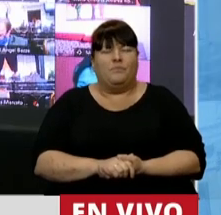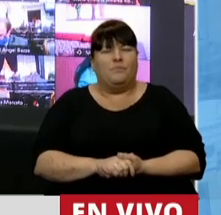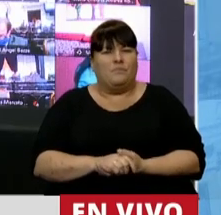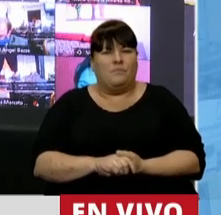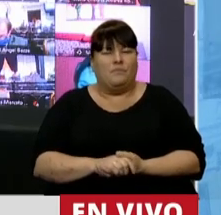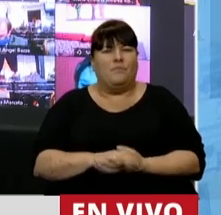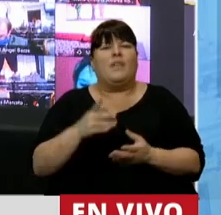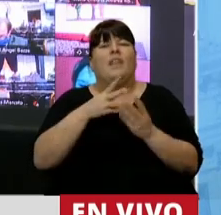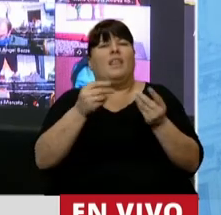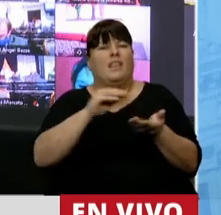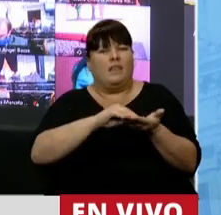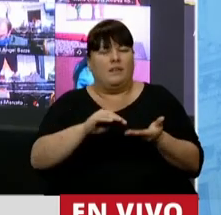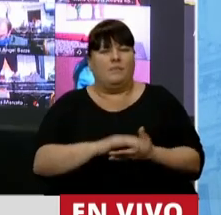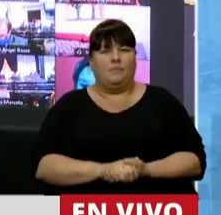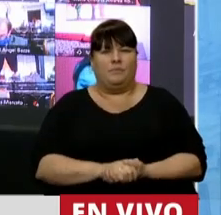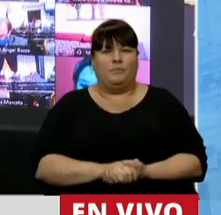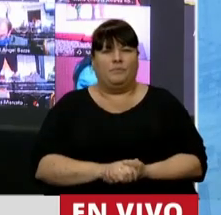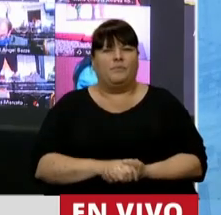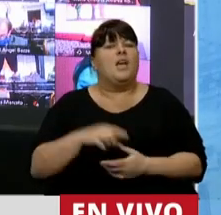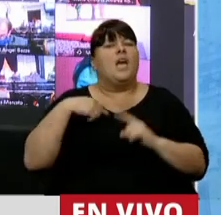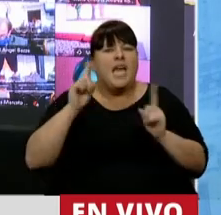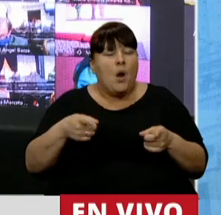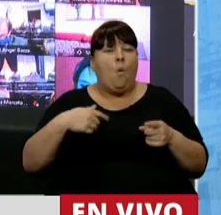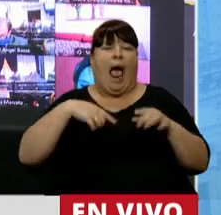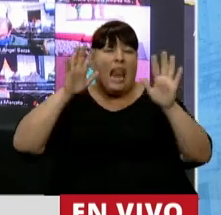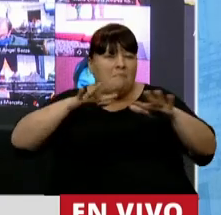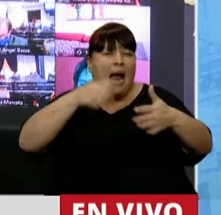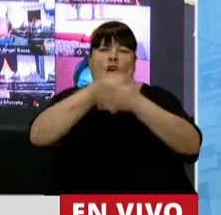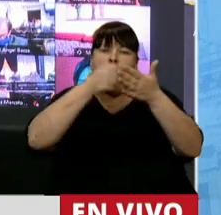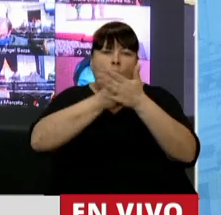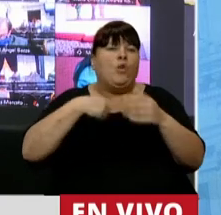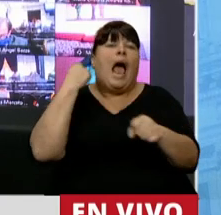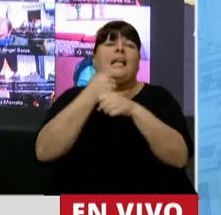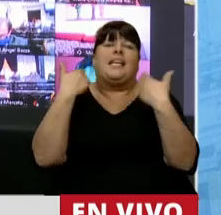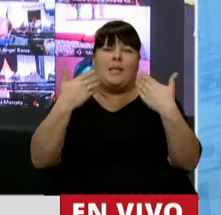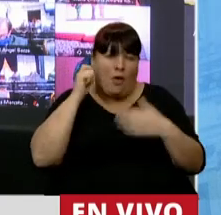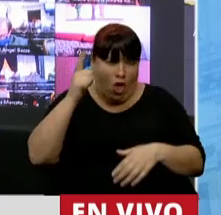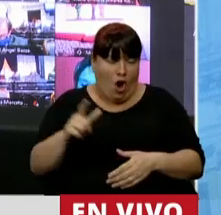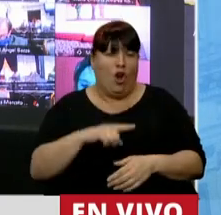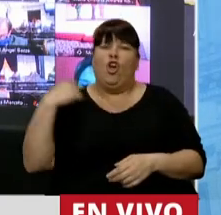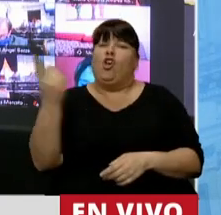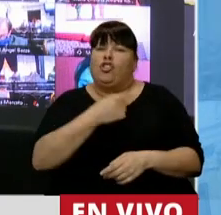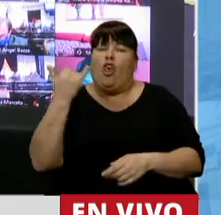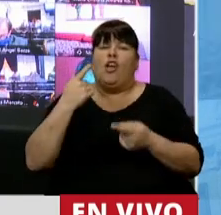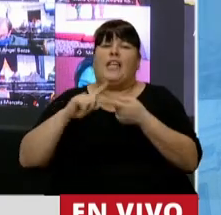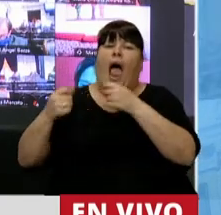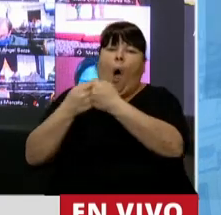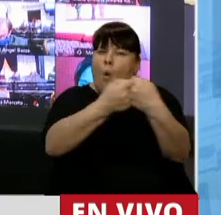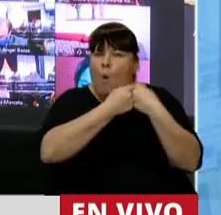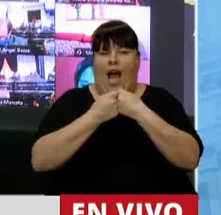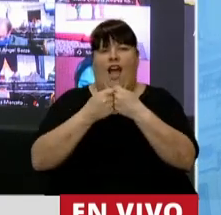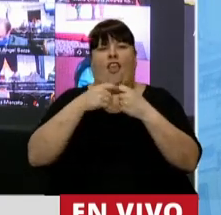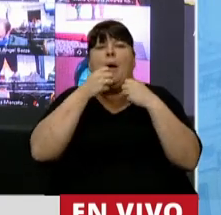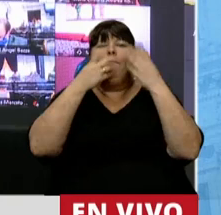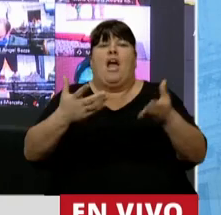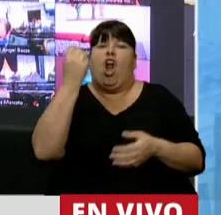por ahora. Pero cuando sea posible vamos a llenar las calles peleando por nuestro derecho. Todos tenemos acuerdos en que hay que retirar